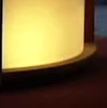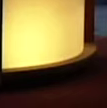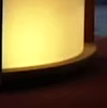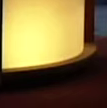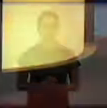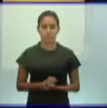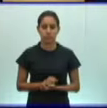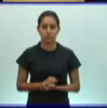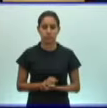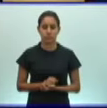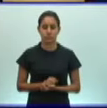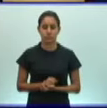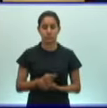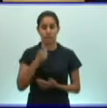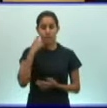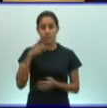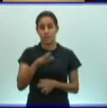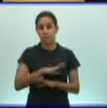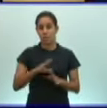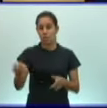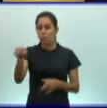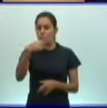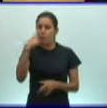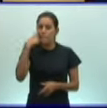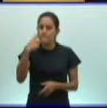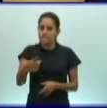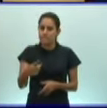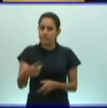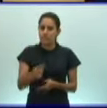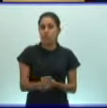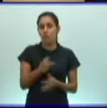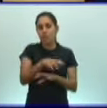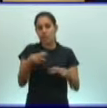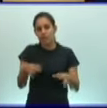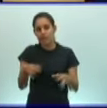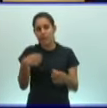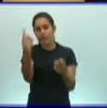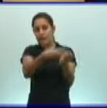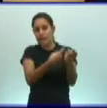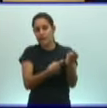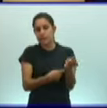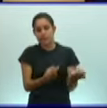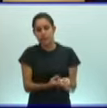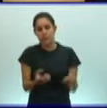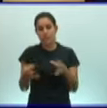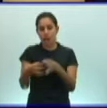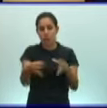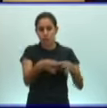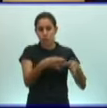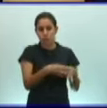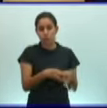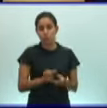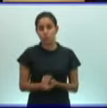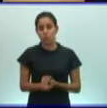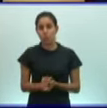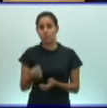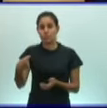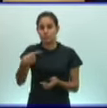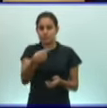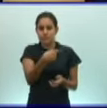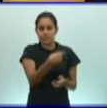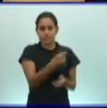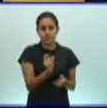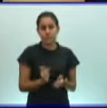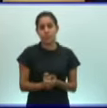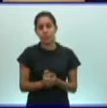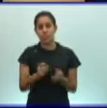Bien, hemos visto de tanto los platermintos como los nematermintos las características esenciales, las características generales, el ciclo de vida